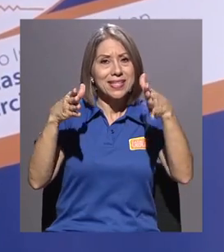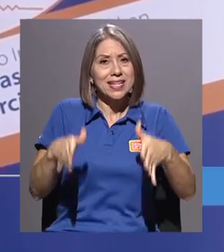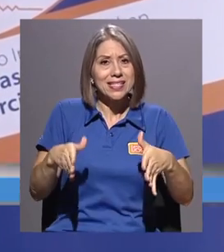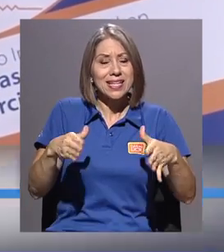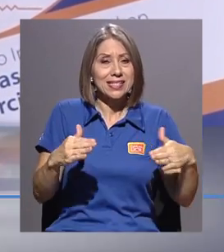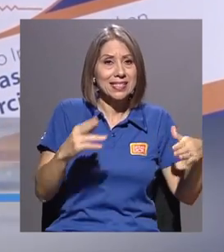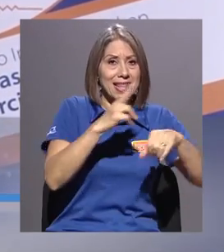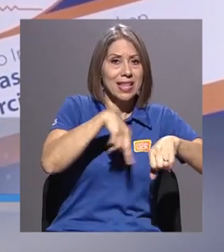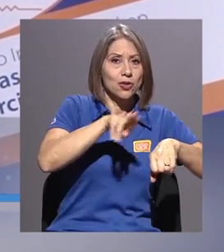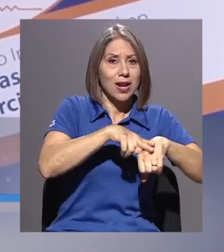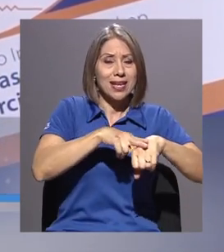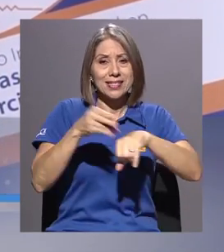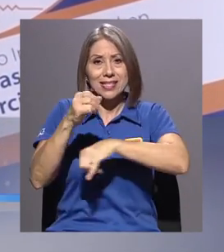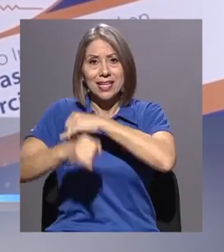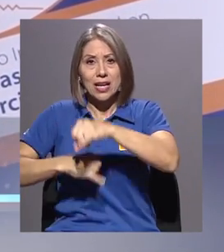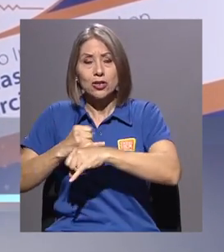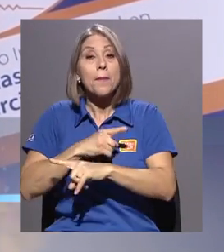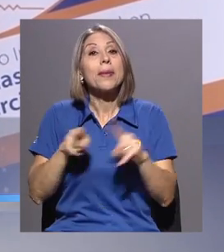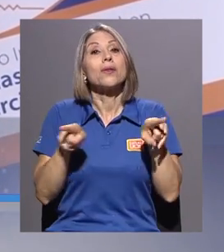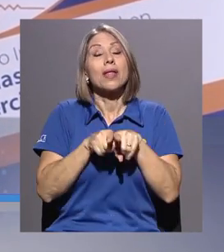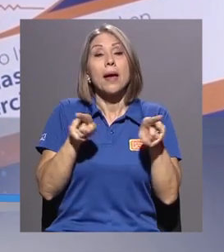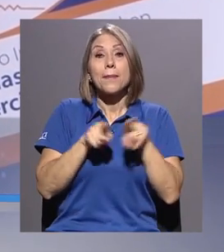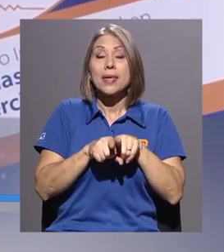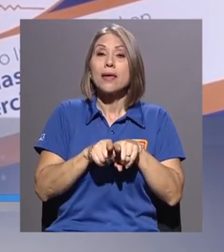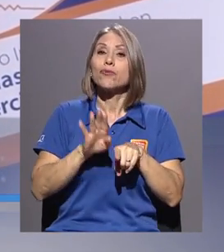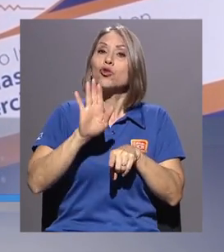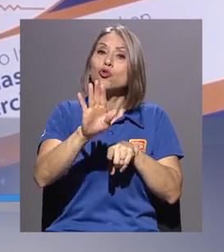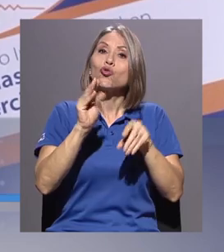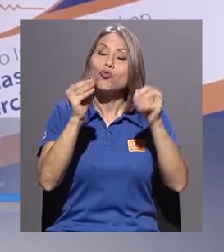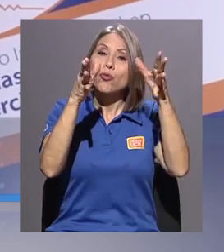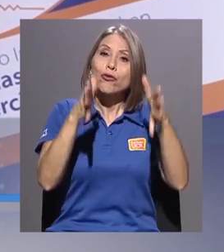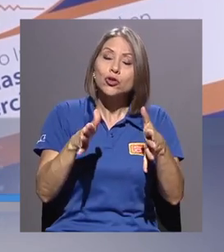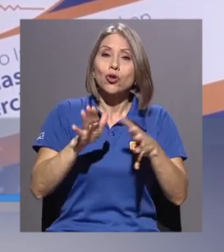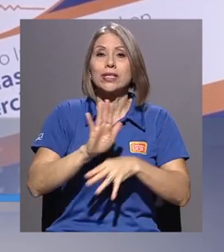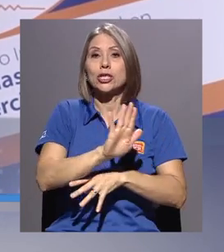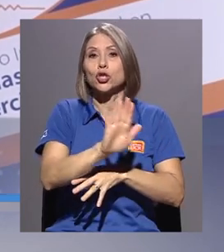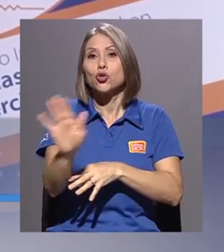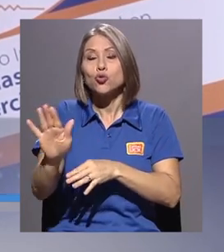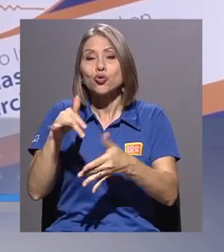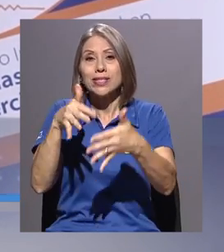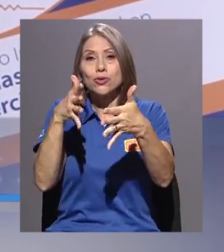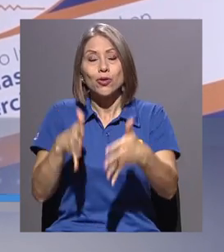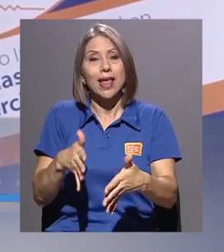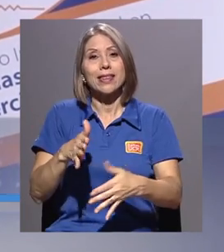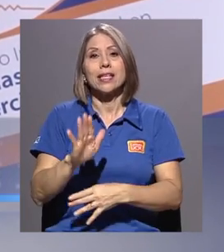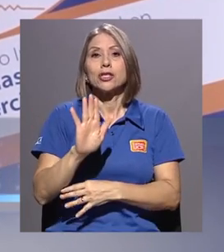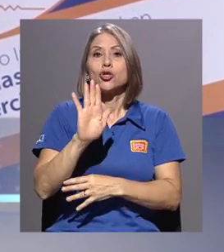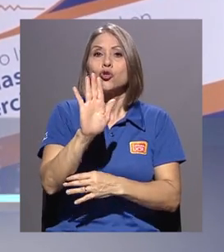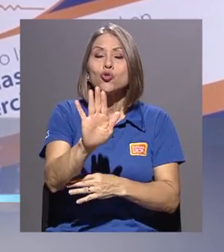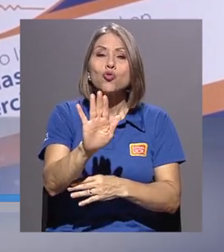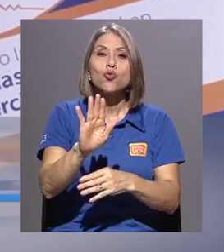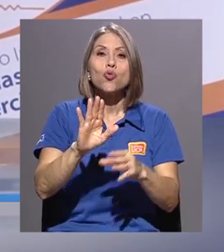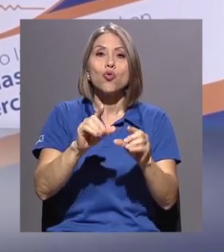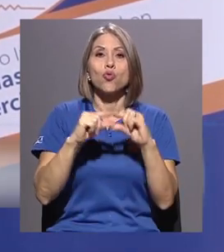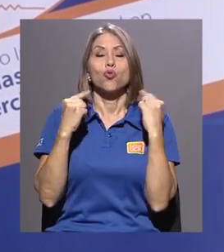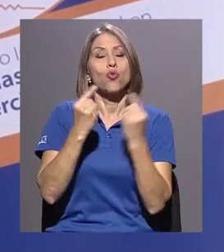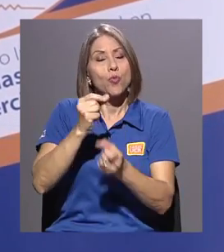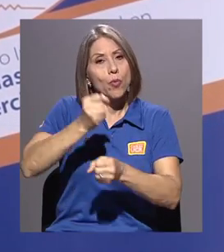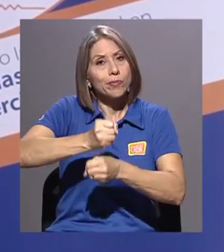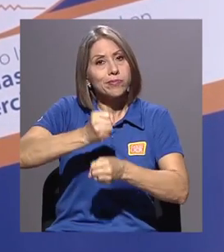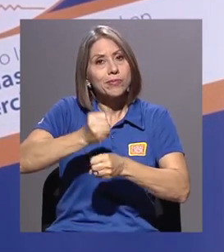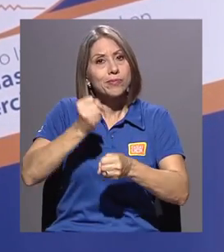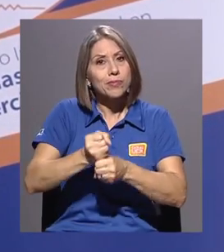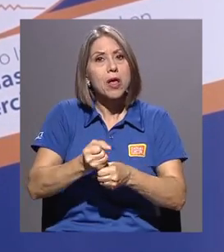pero a la vez nutre a su profesorado docente, a sus estudiantes, a su mismo cuerpo de gestión de la escuela